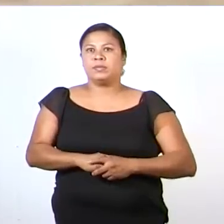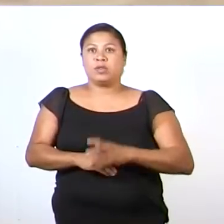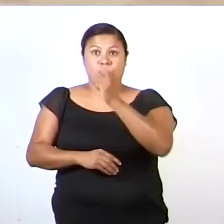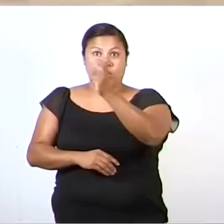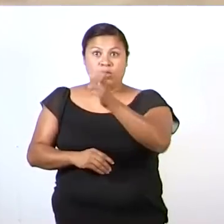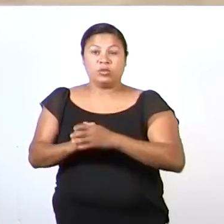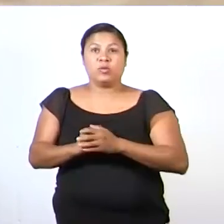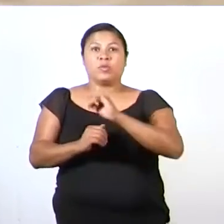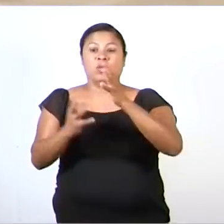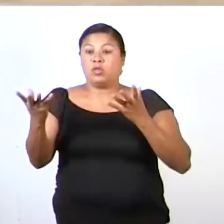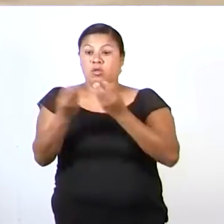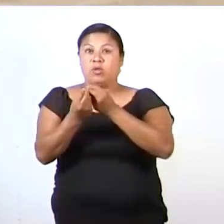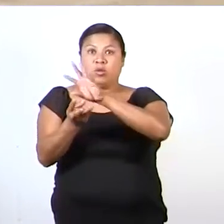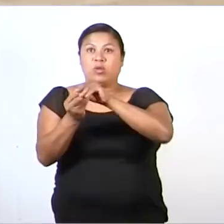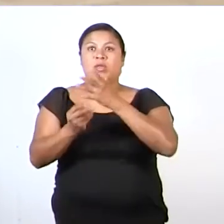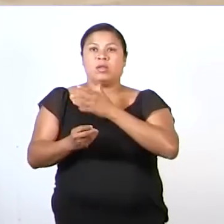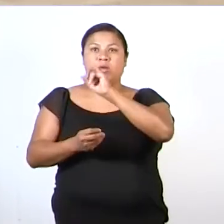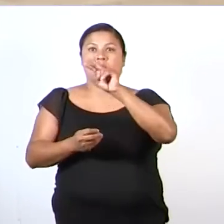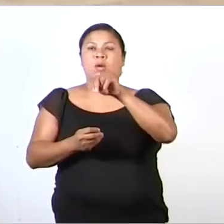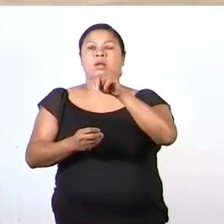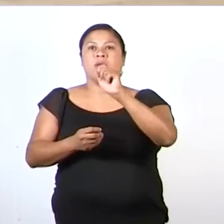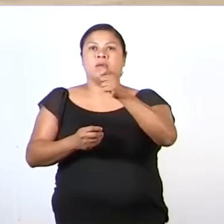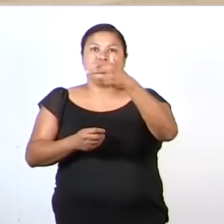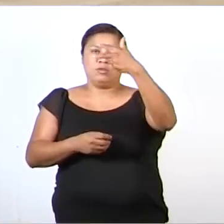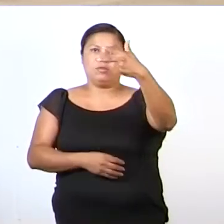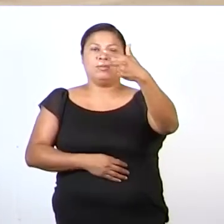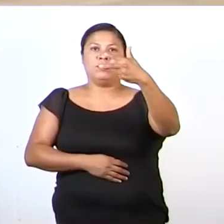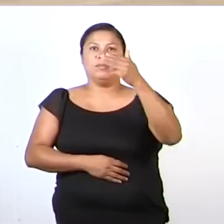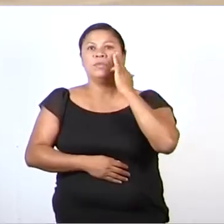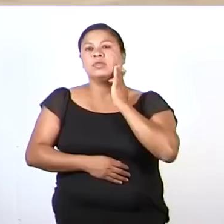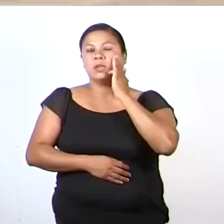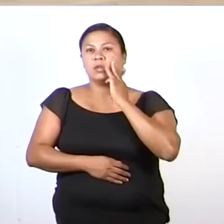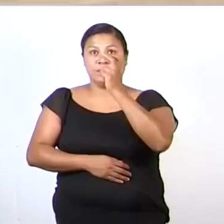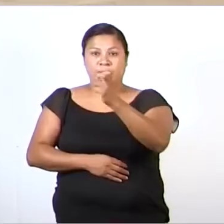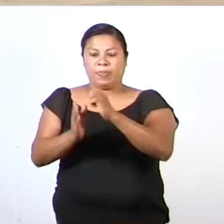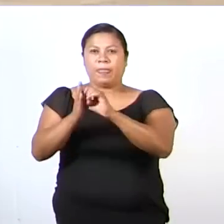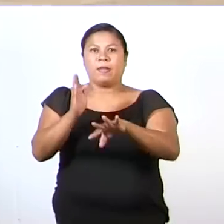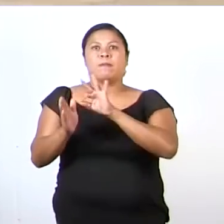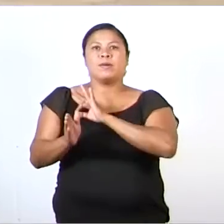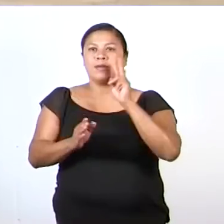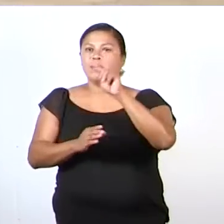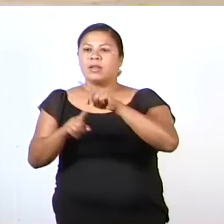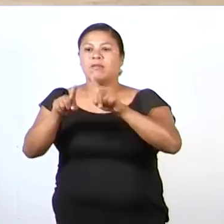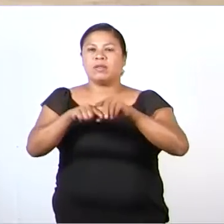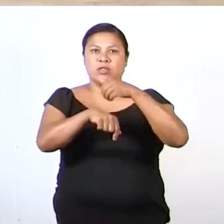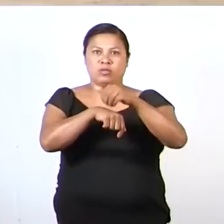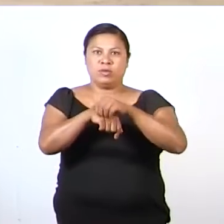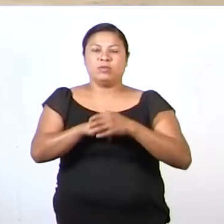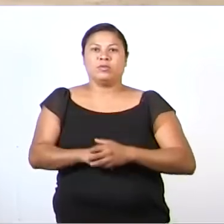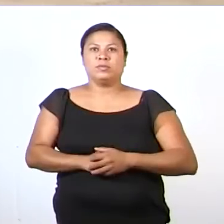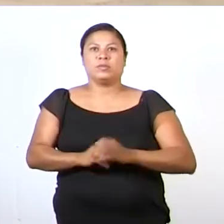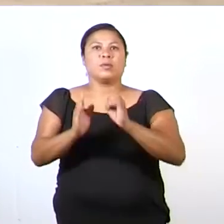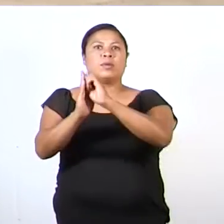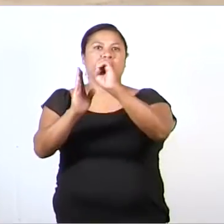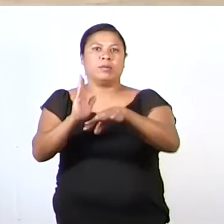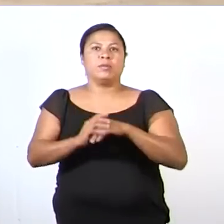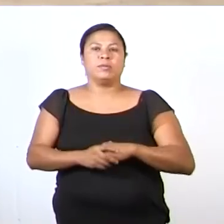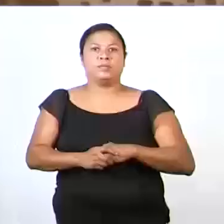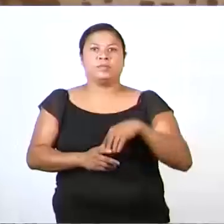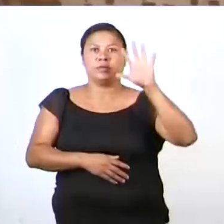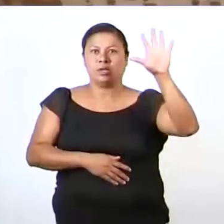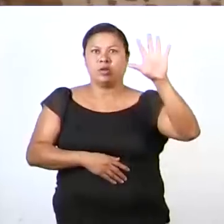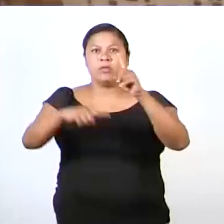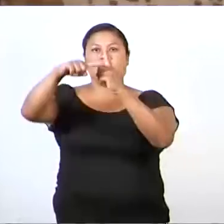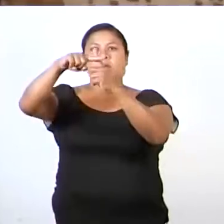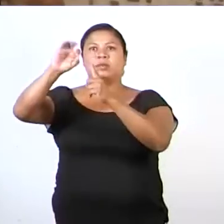primer conjunto de cinco manzanas se le suma el segundo conjunto de tres manzanas. Por lo tanto, el total de manzanas que tiene Juan es ocho. Este